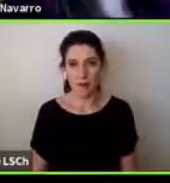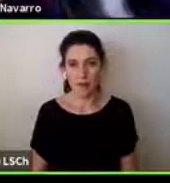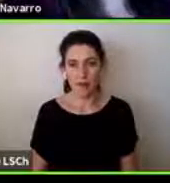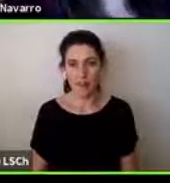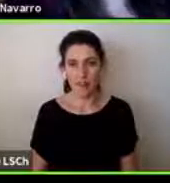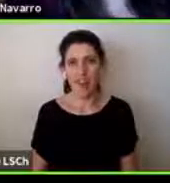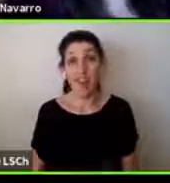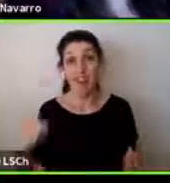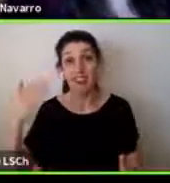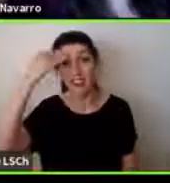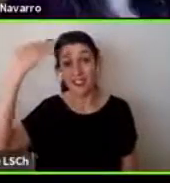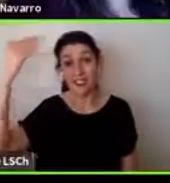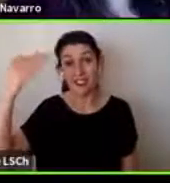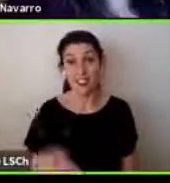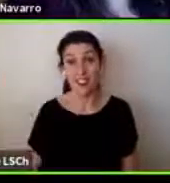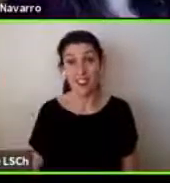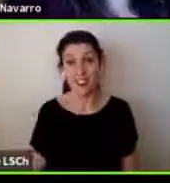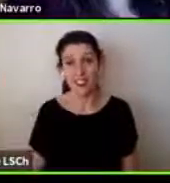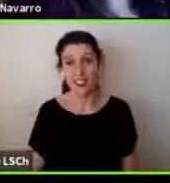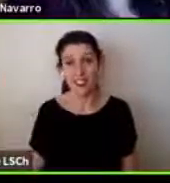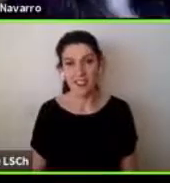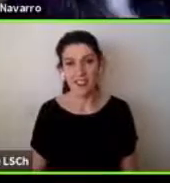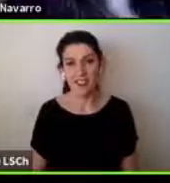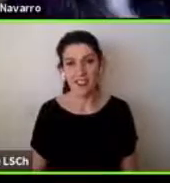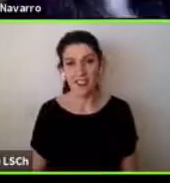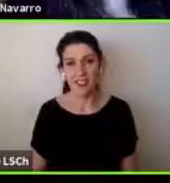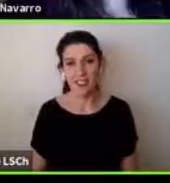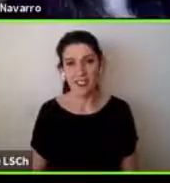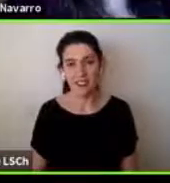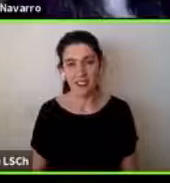Hola en realidad